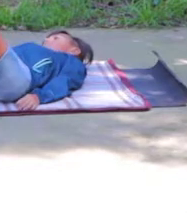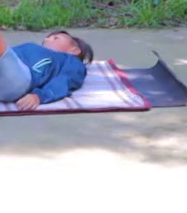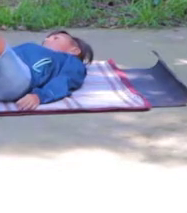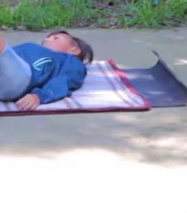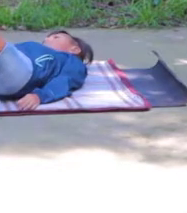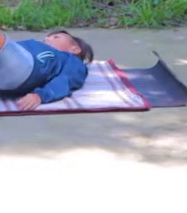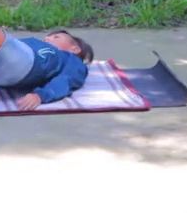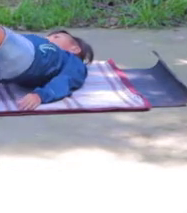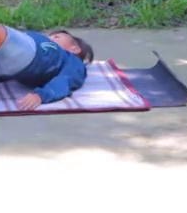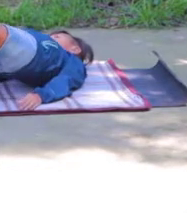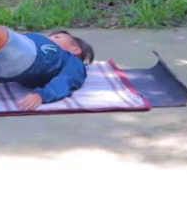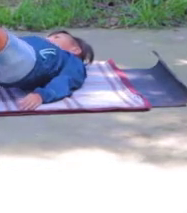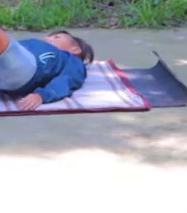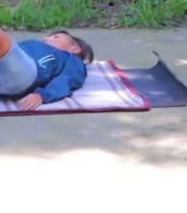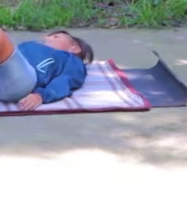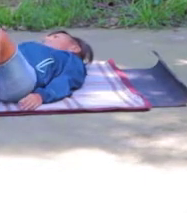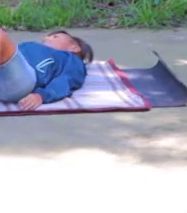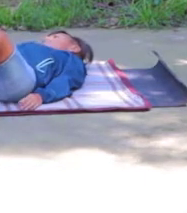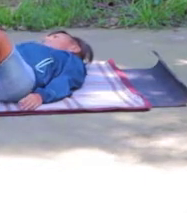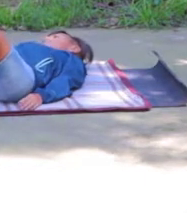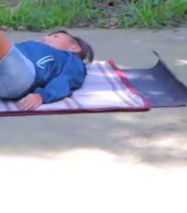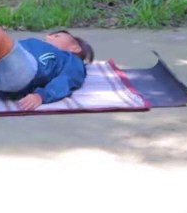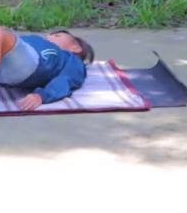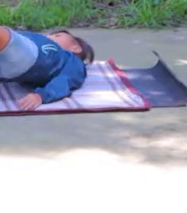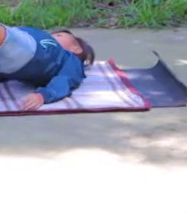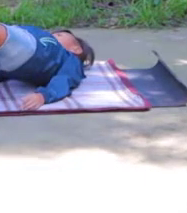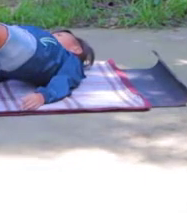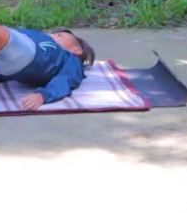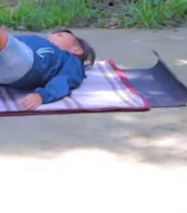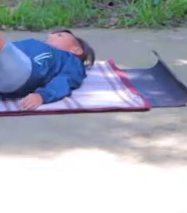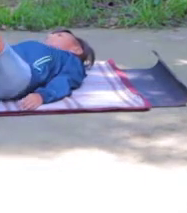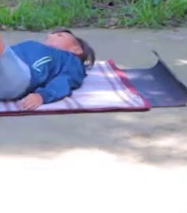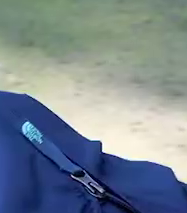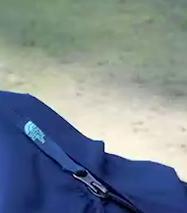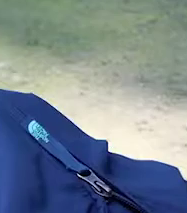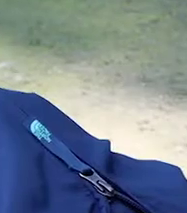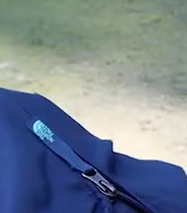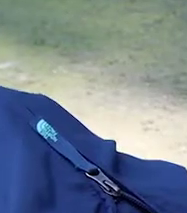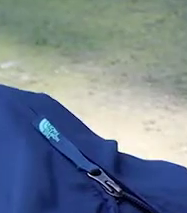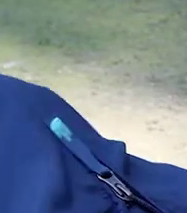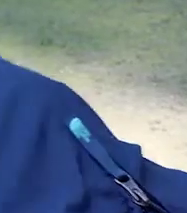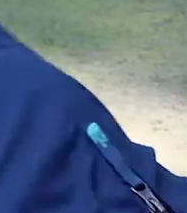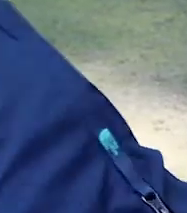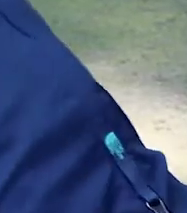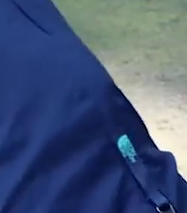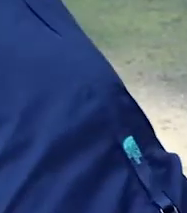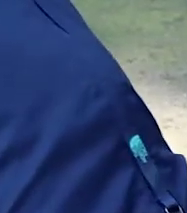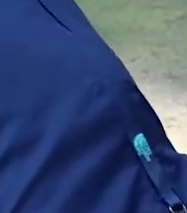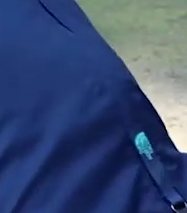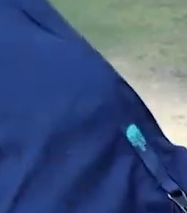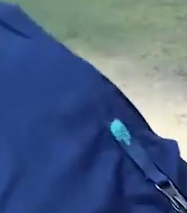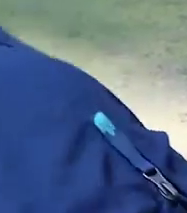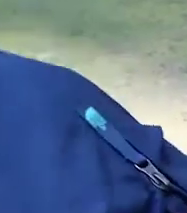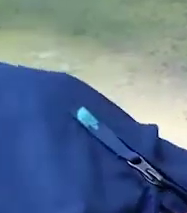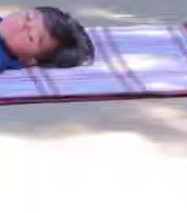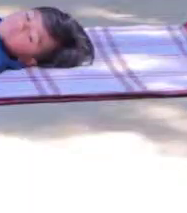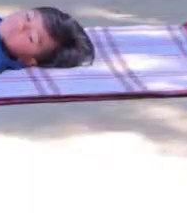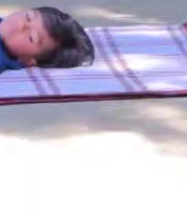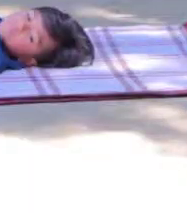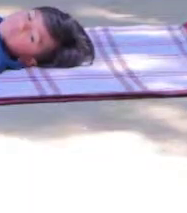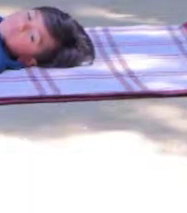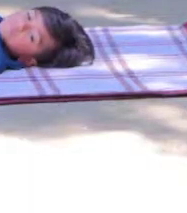bien, otra vez. Pies juntos, elevando la cadera. Elevamos cadera y bajamos.